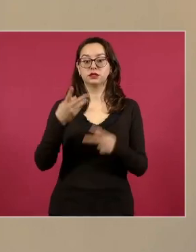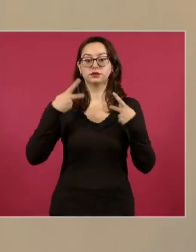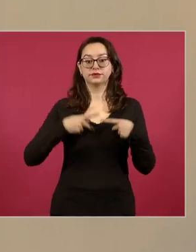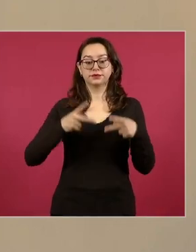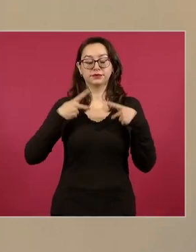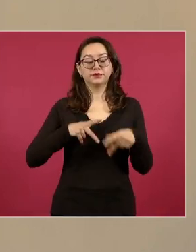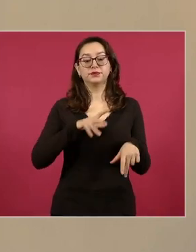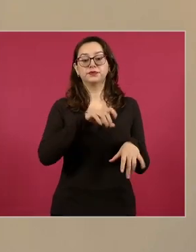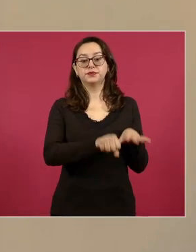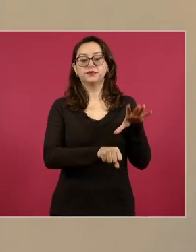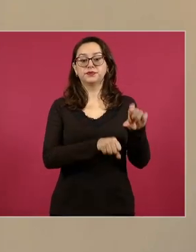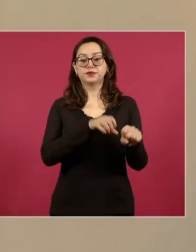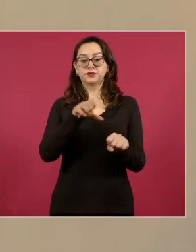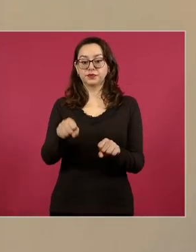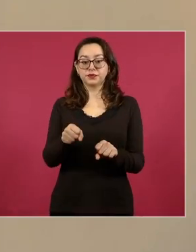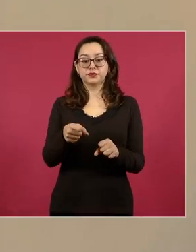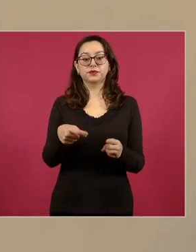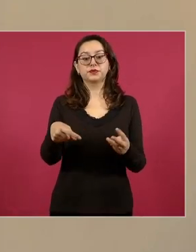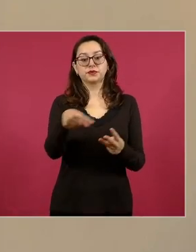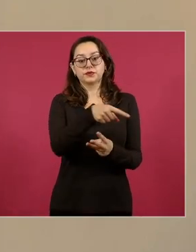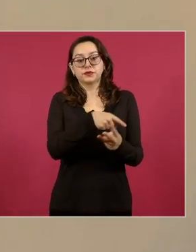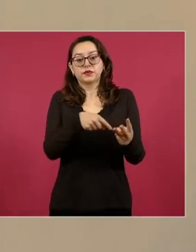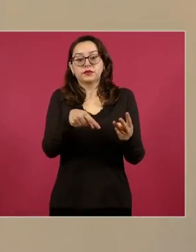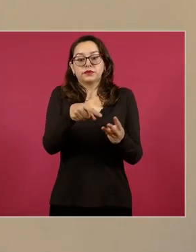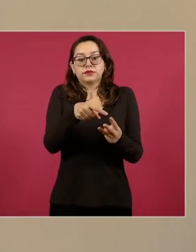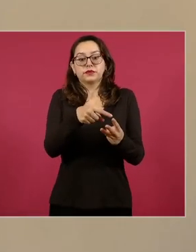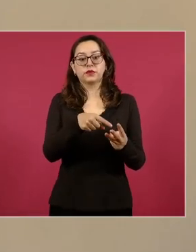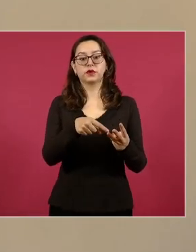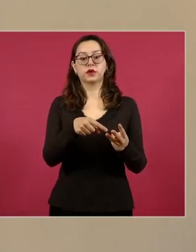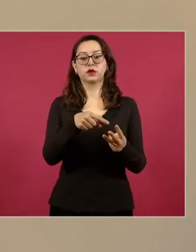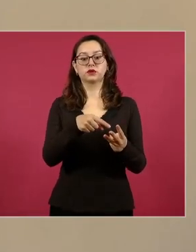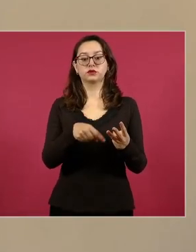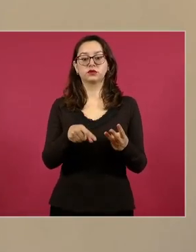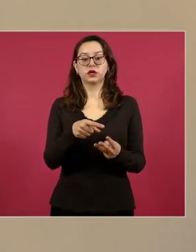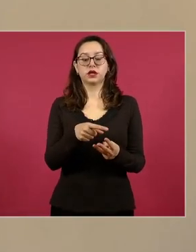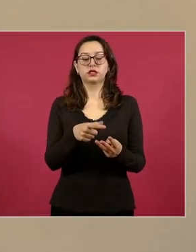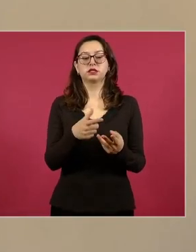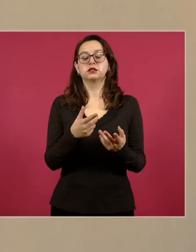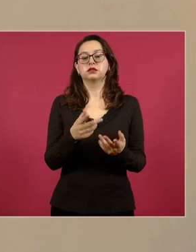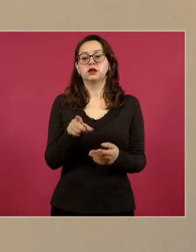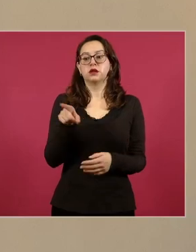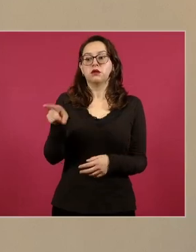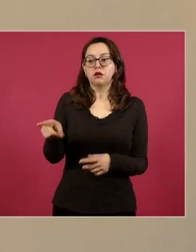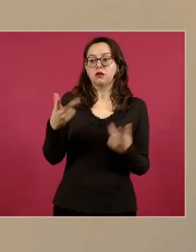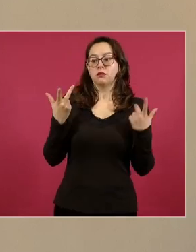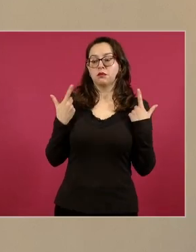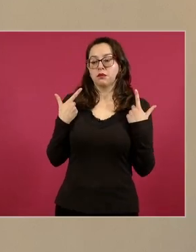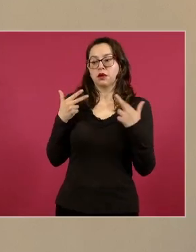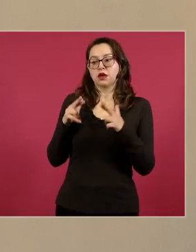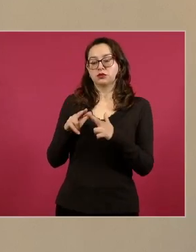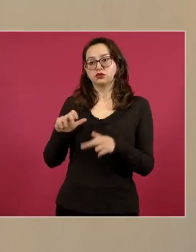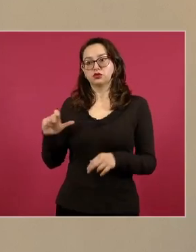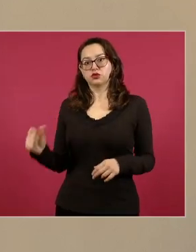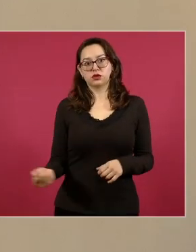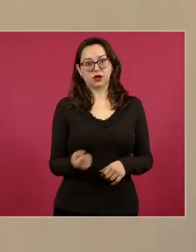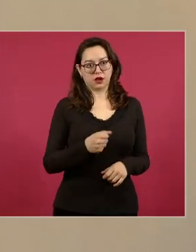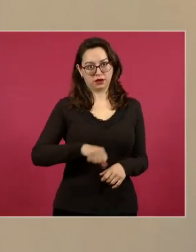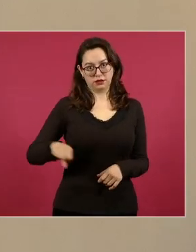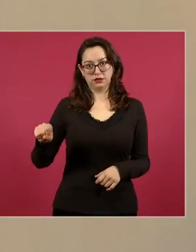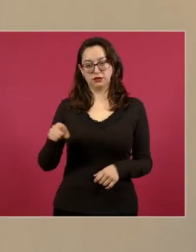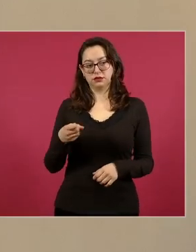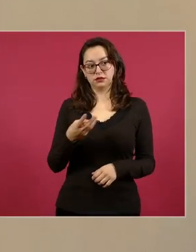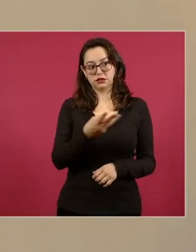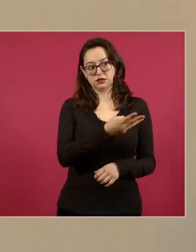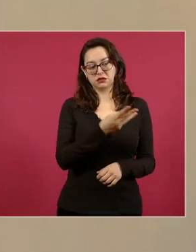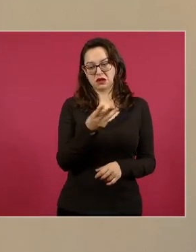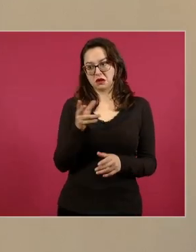detenidos por su probable responsabilidad en el delito del homicidio de un profesor de tenis, Antonio N. Esto